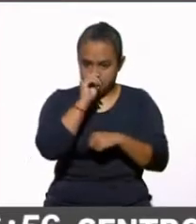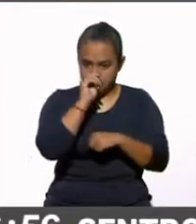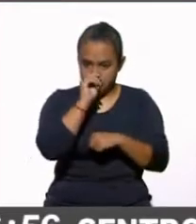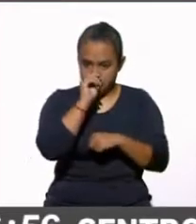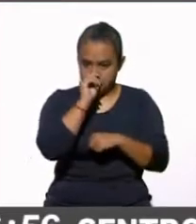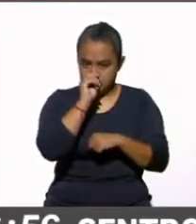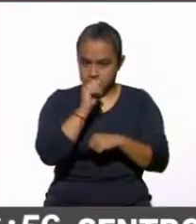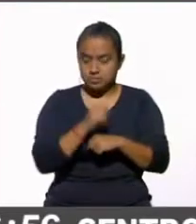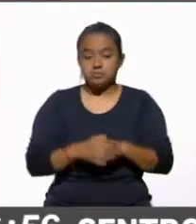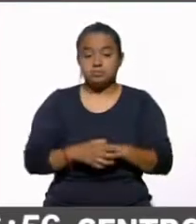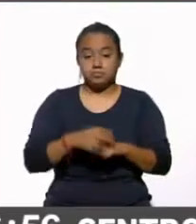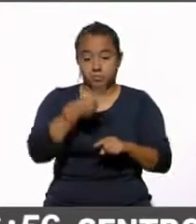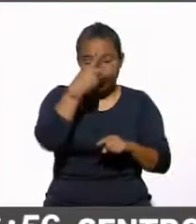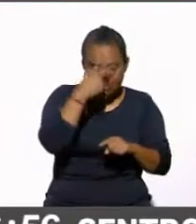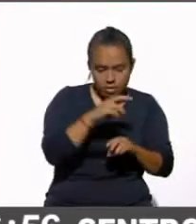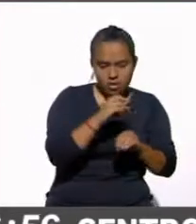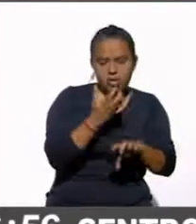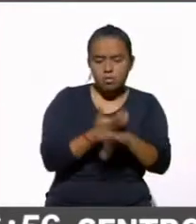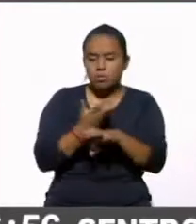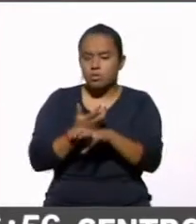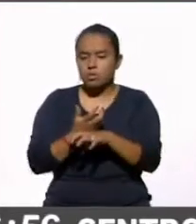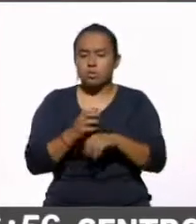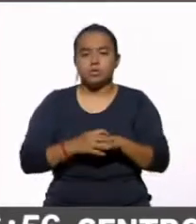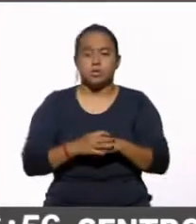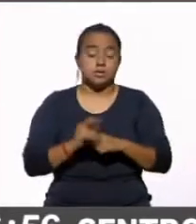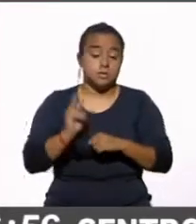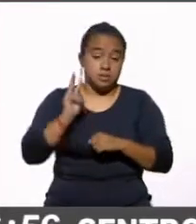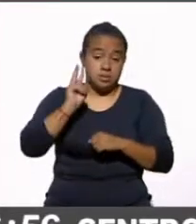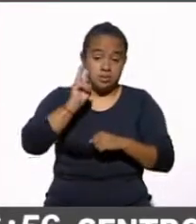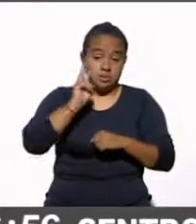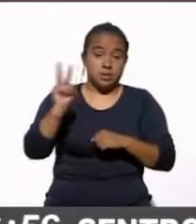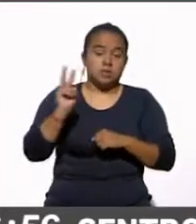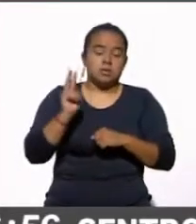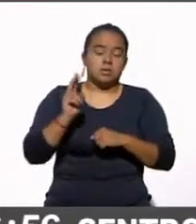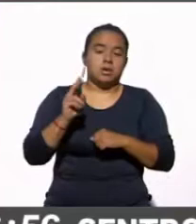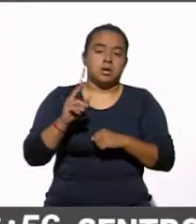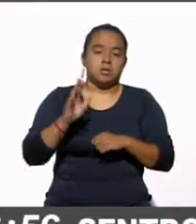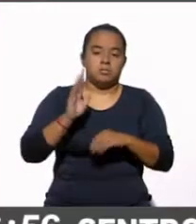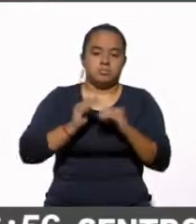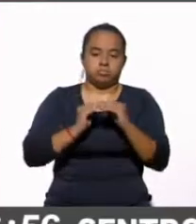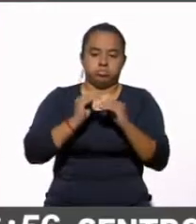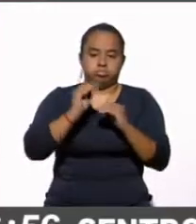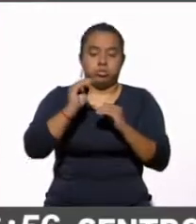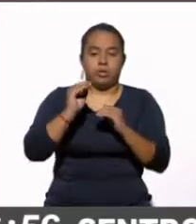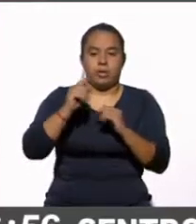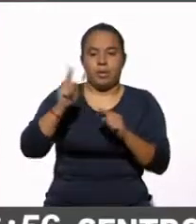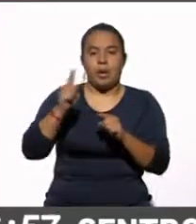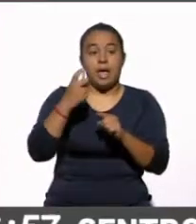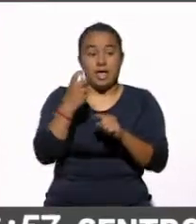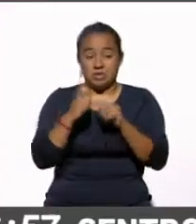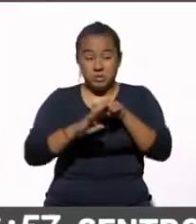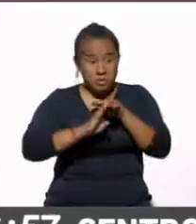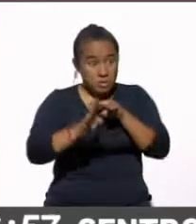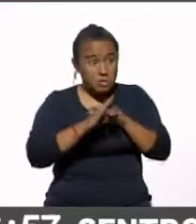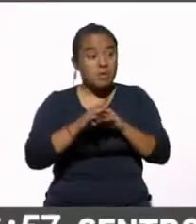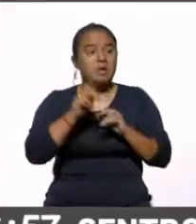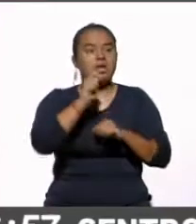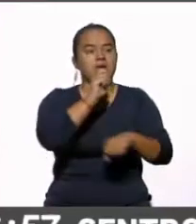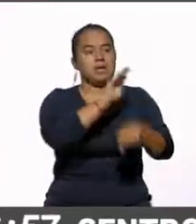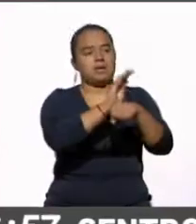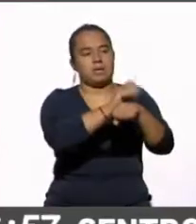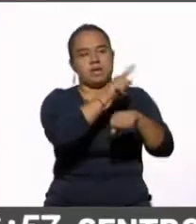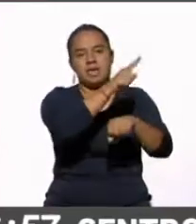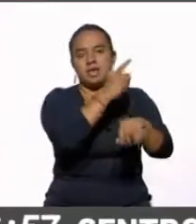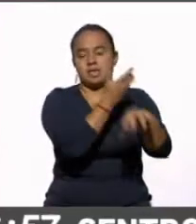quieren usar por el país, a México, a Estados Unidos. Como verás, parece que ha ido aumentando la idea de que esto beneficia más a Estados Unidos